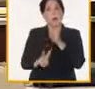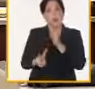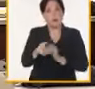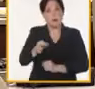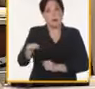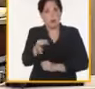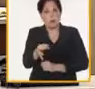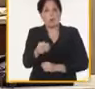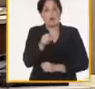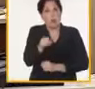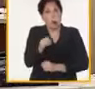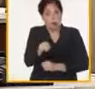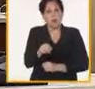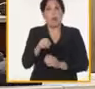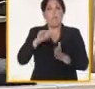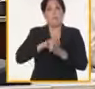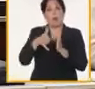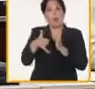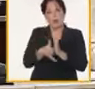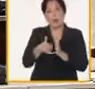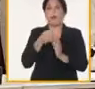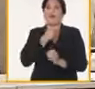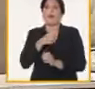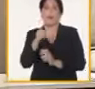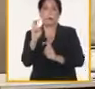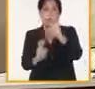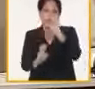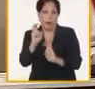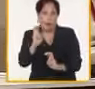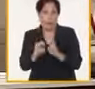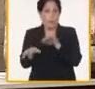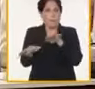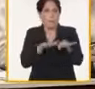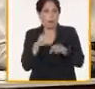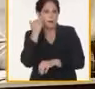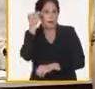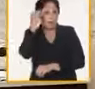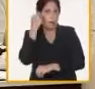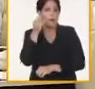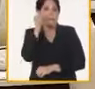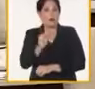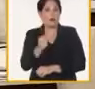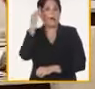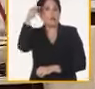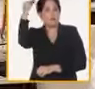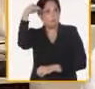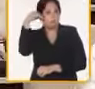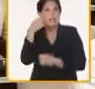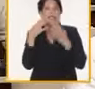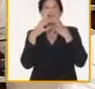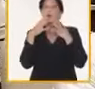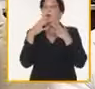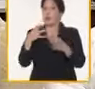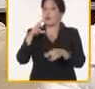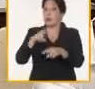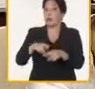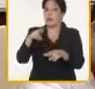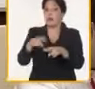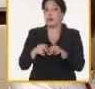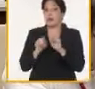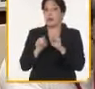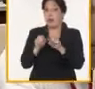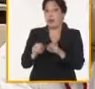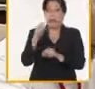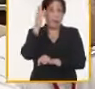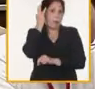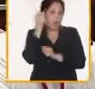comunitaria, con la realización de talleres y la preparación de agentes dinamizadores con importante representación de